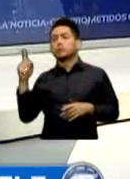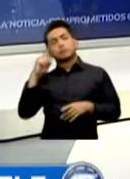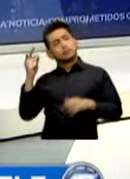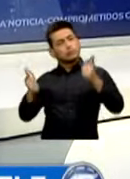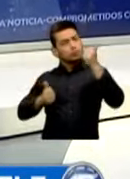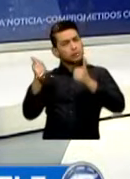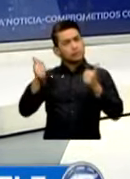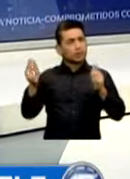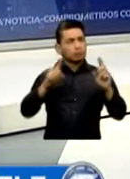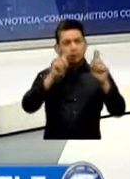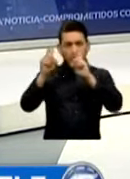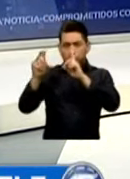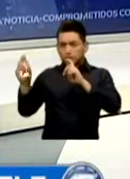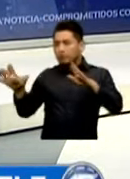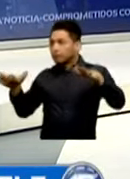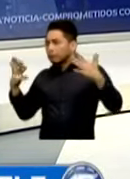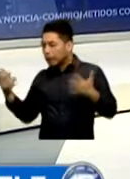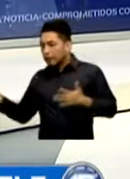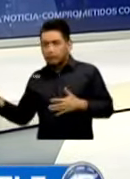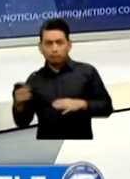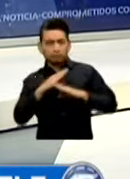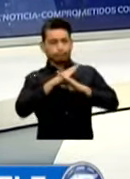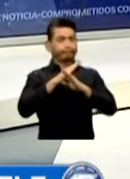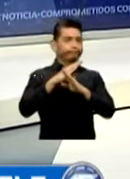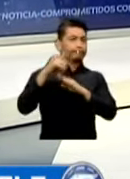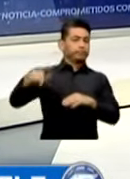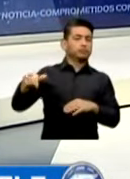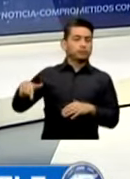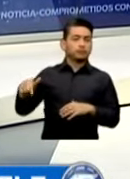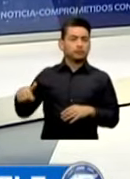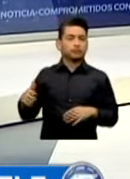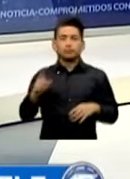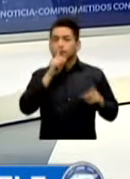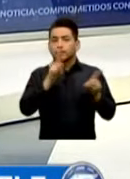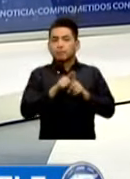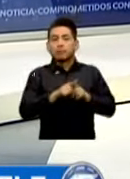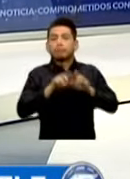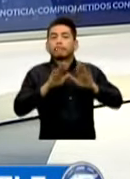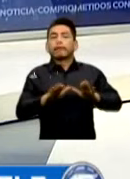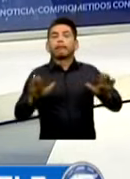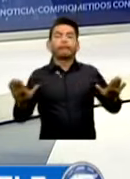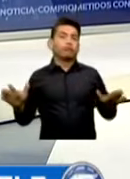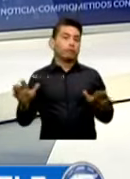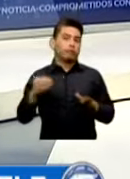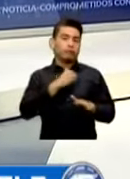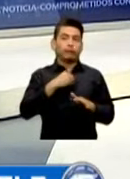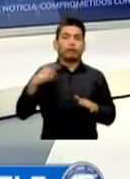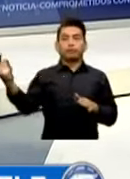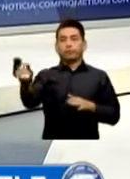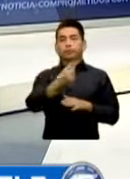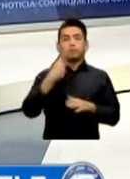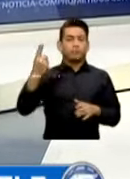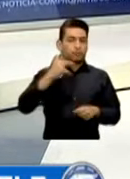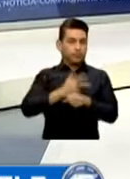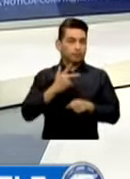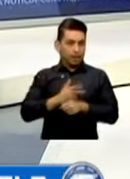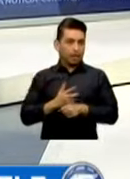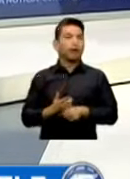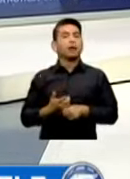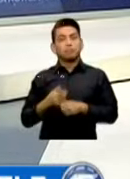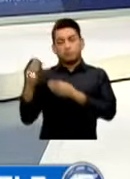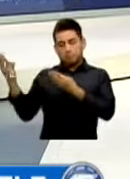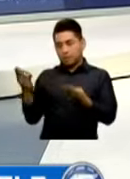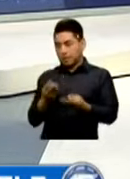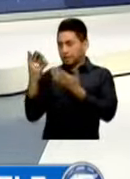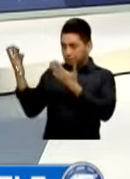Del accionar De las fuerzas De seguridad Y sobre todo De la tranquilidad Que buscan Que Nuestras comunidades Quiero antes Que nada Darle la más cordial Bienvenida A nuestros